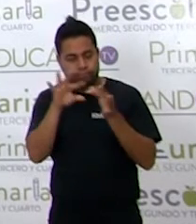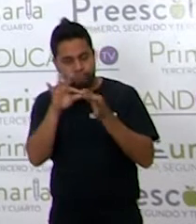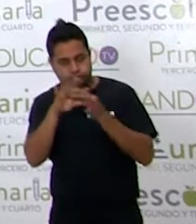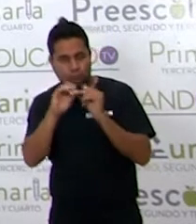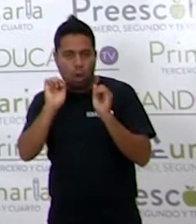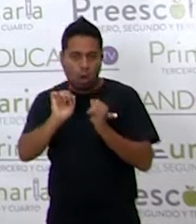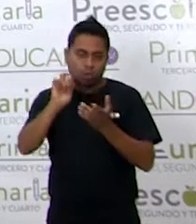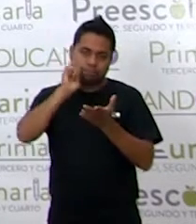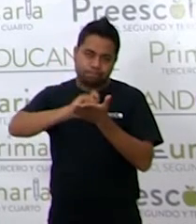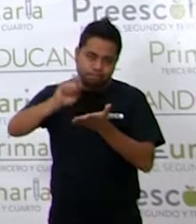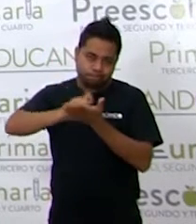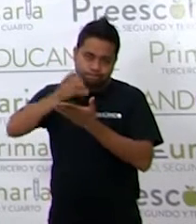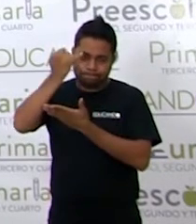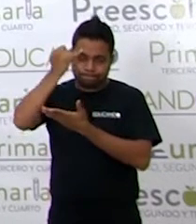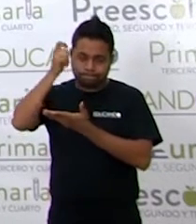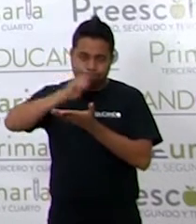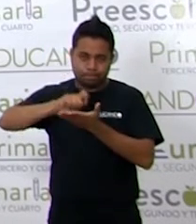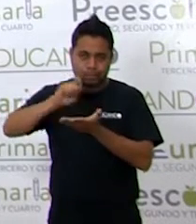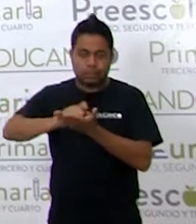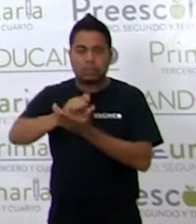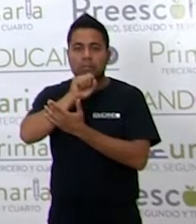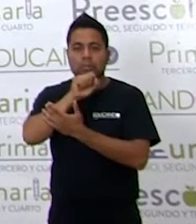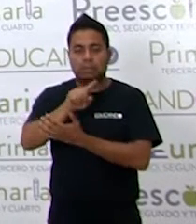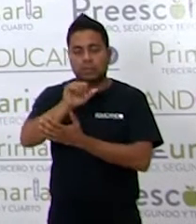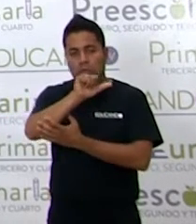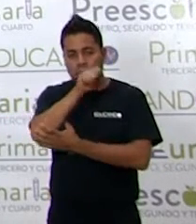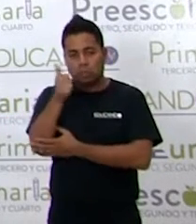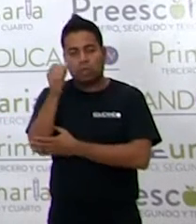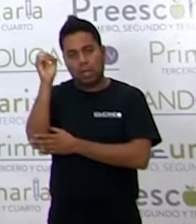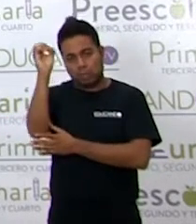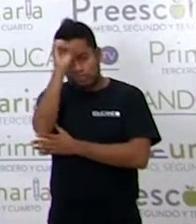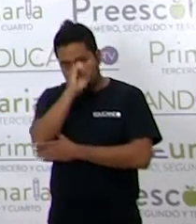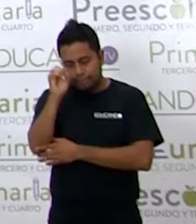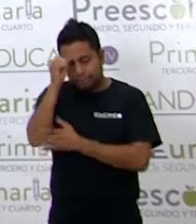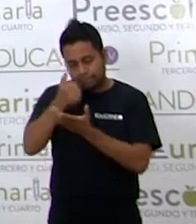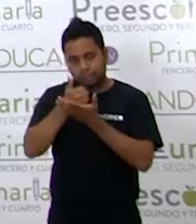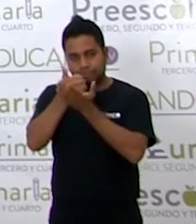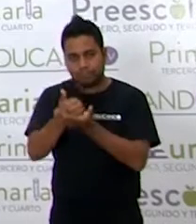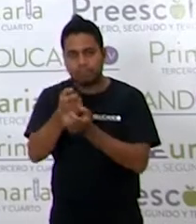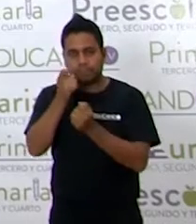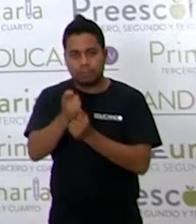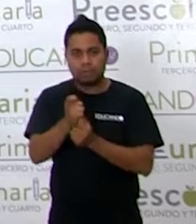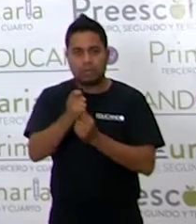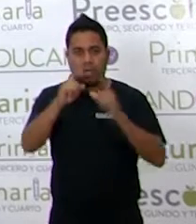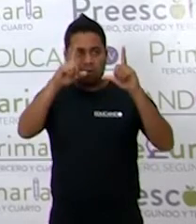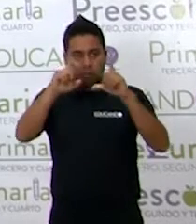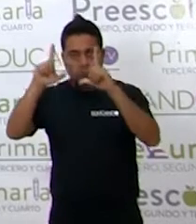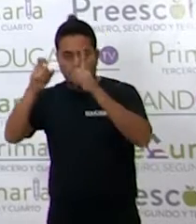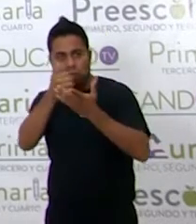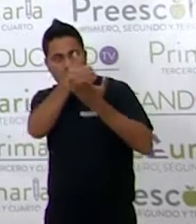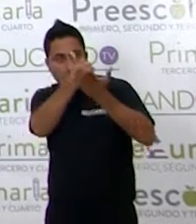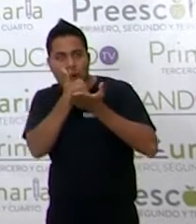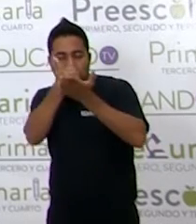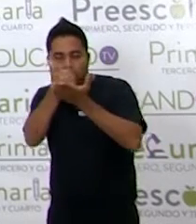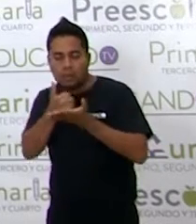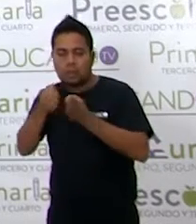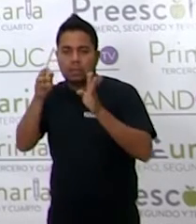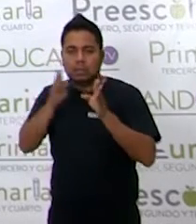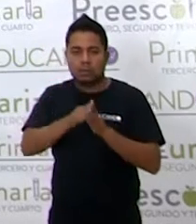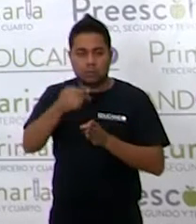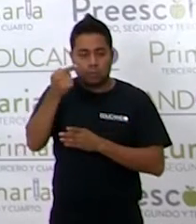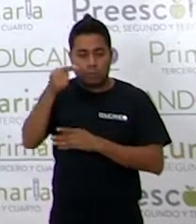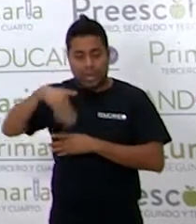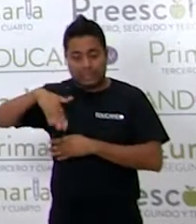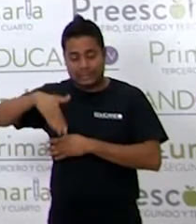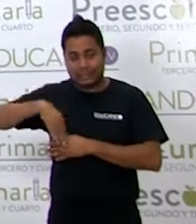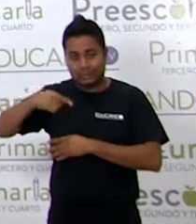También La otra opción Es apoyarte Con las imágenes Como lo hicimos Ese